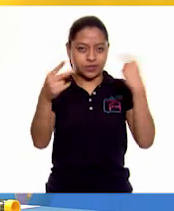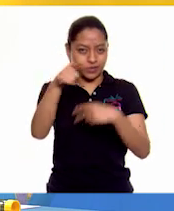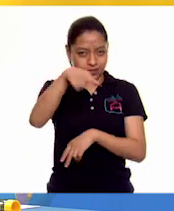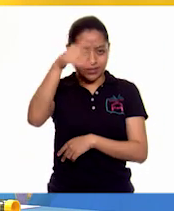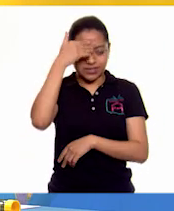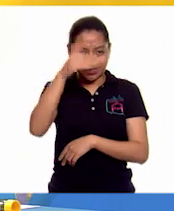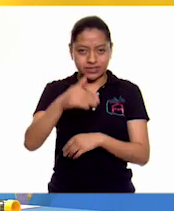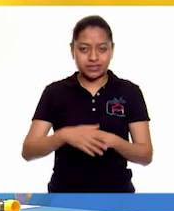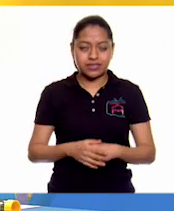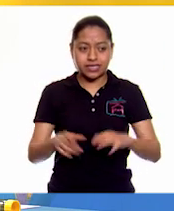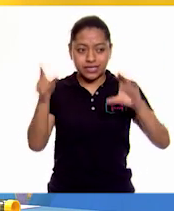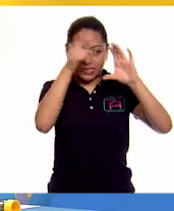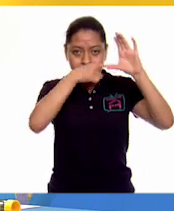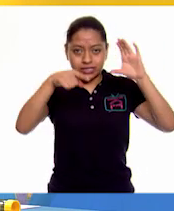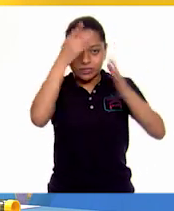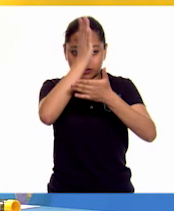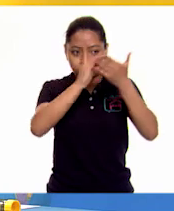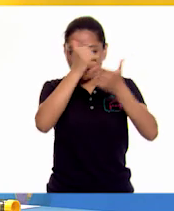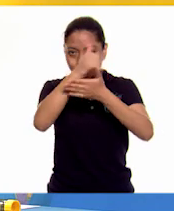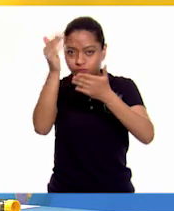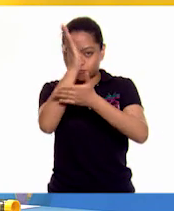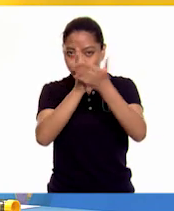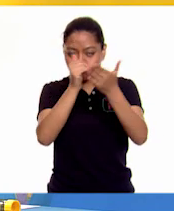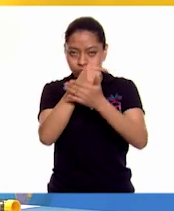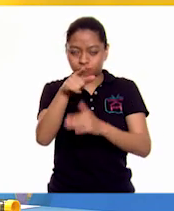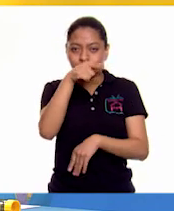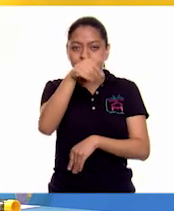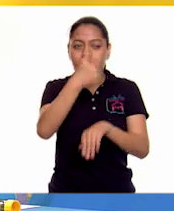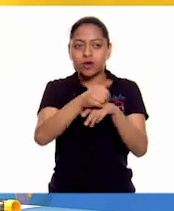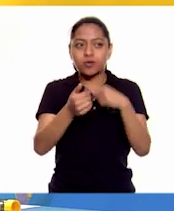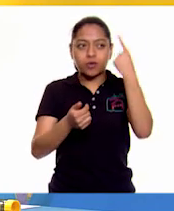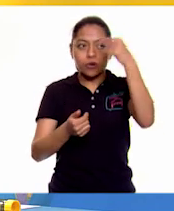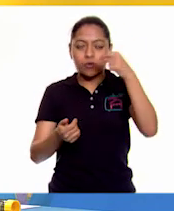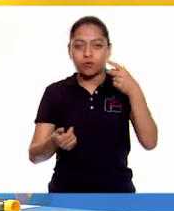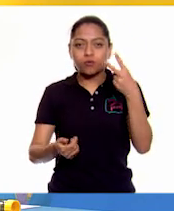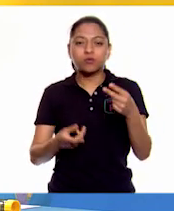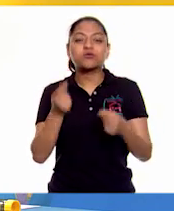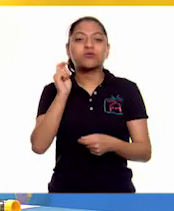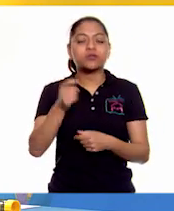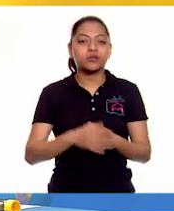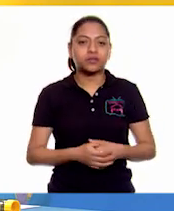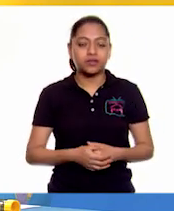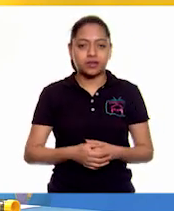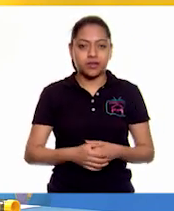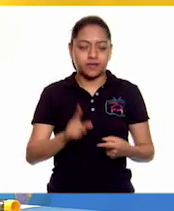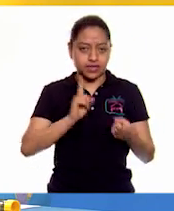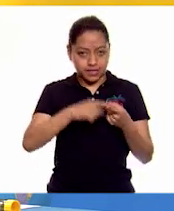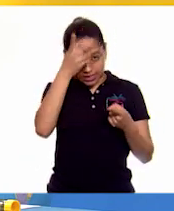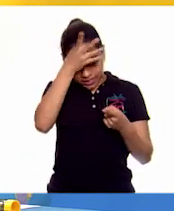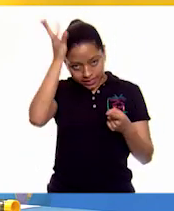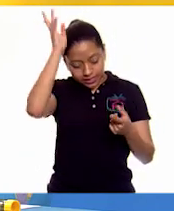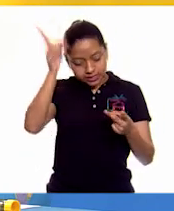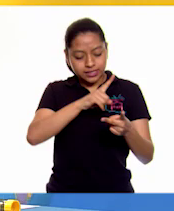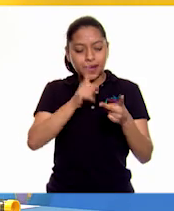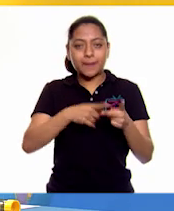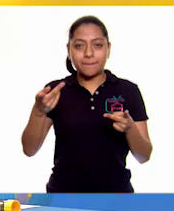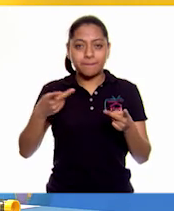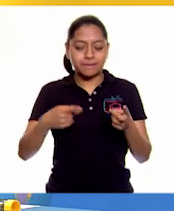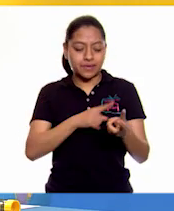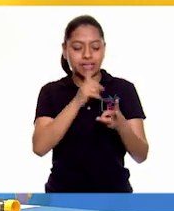del círculo se utilizará para formar el pico? La cresta, las piernas y las piernas del gallo.